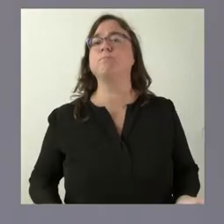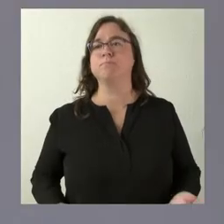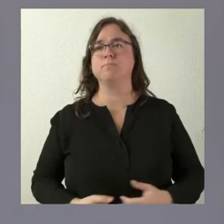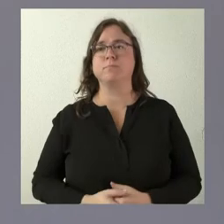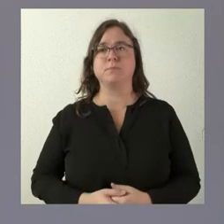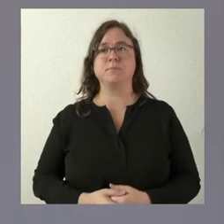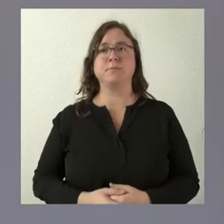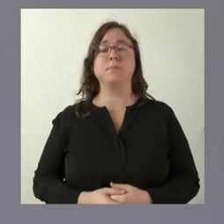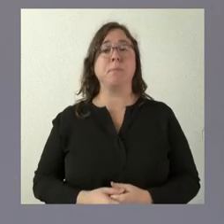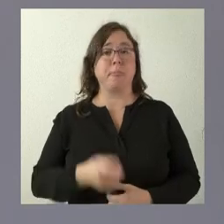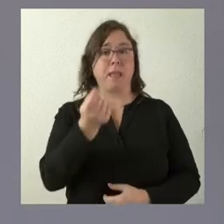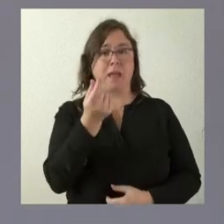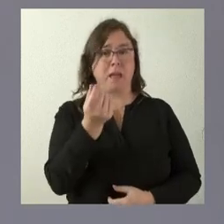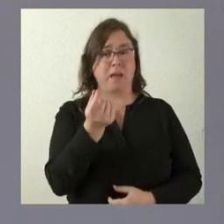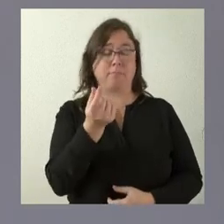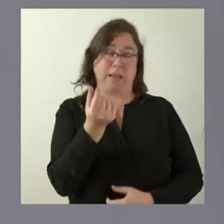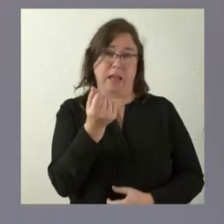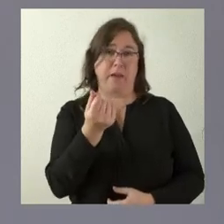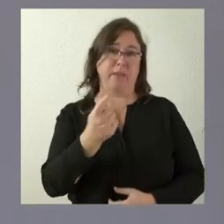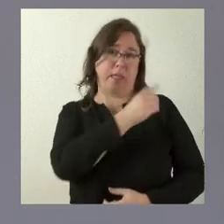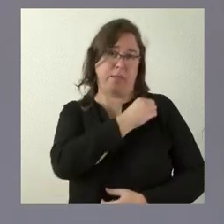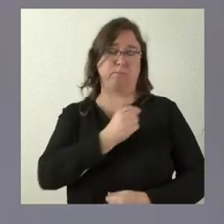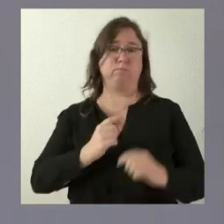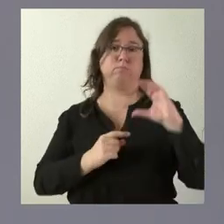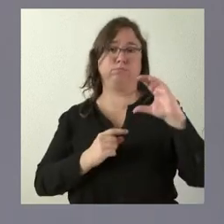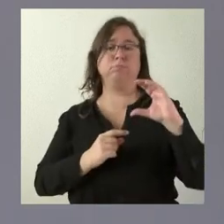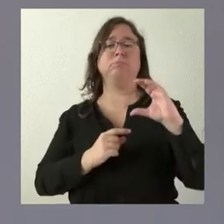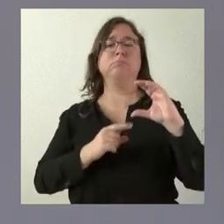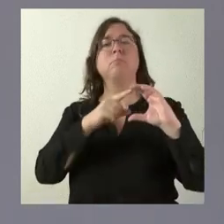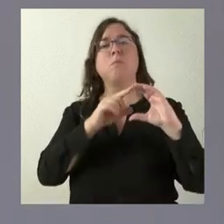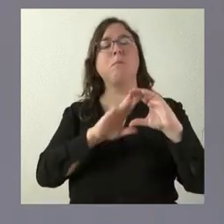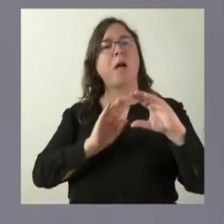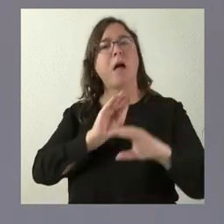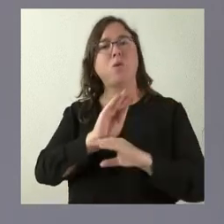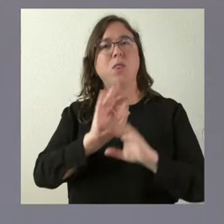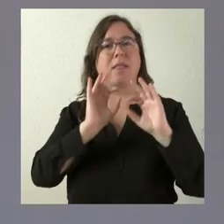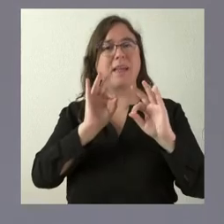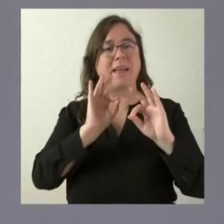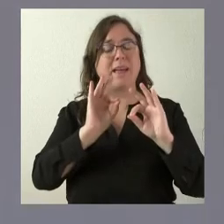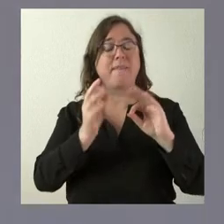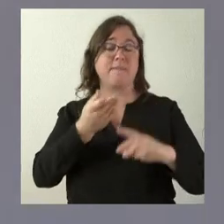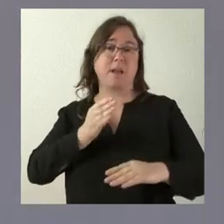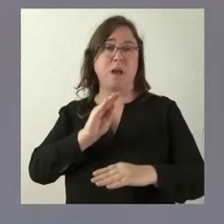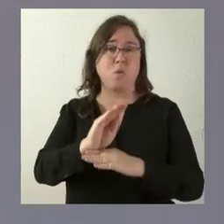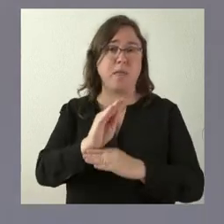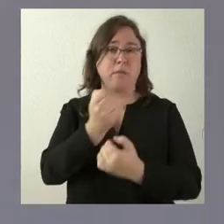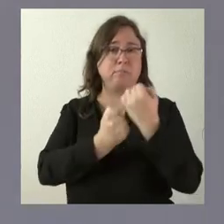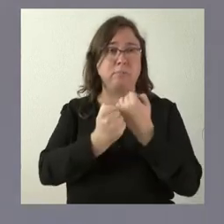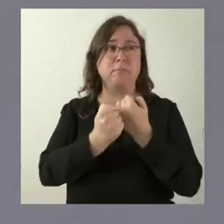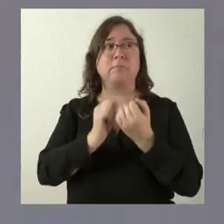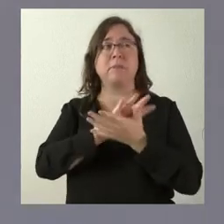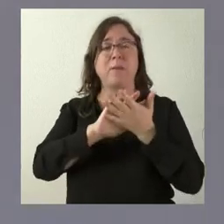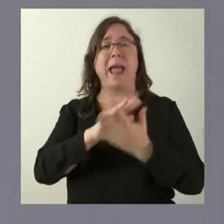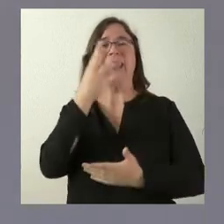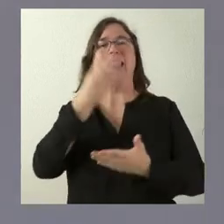Pues las cantidades que es lo que usted pregunta. En la ayuda financiera estamos hablando de tres millones de